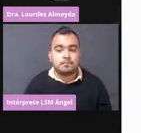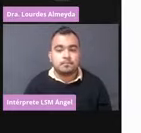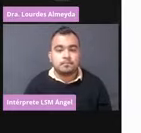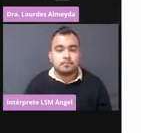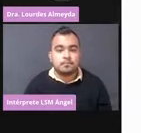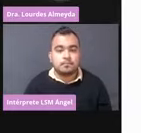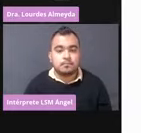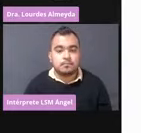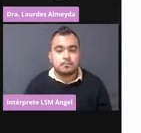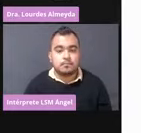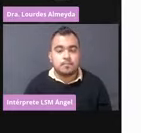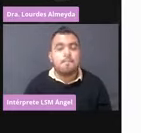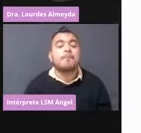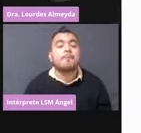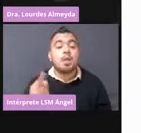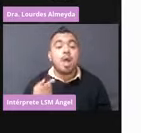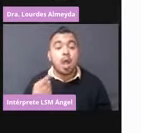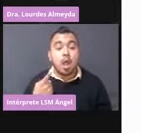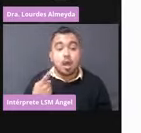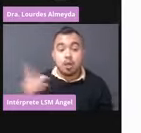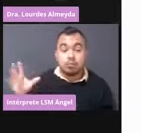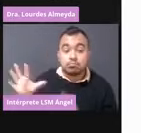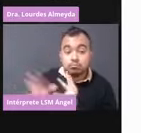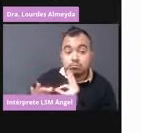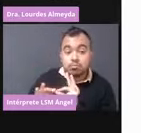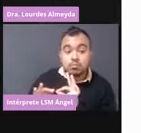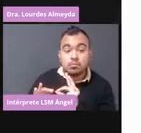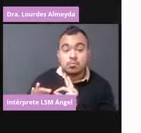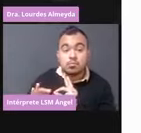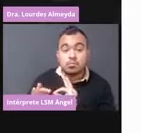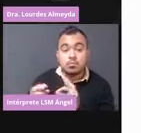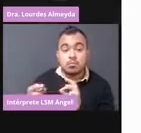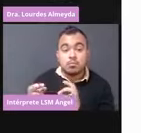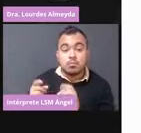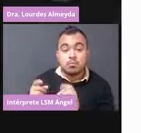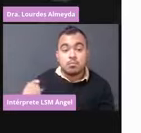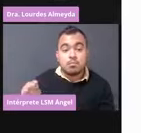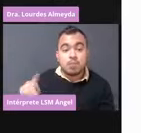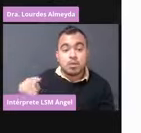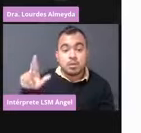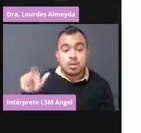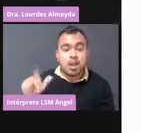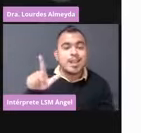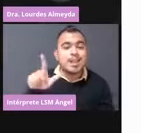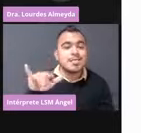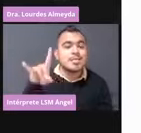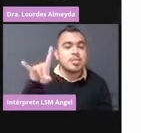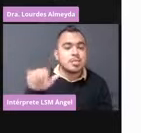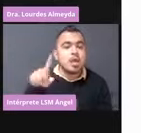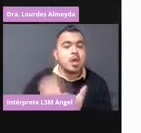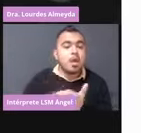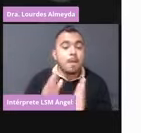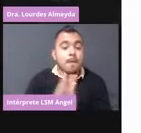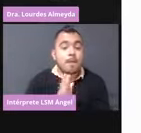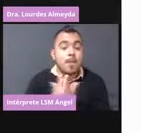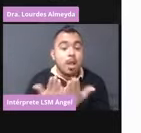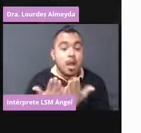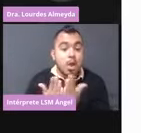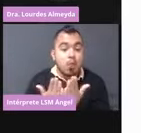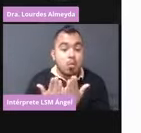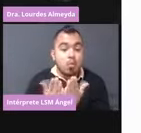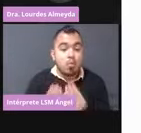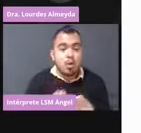Se están dando, me comenta la maestra Liria, que se están dando cartillas de vacunación a todas las jurisdicciones